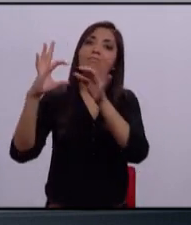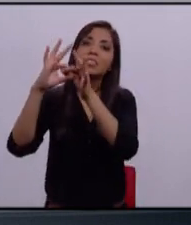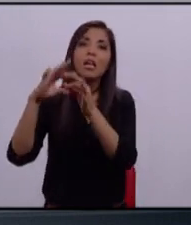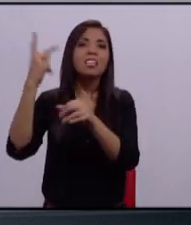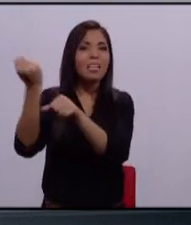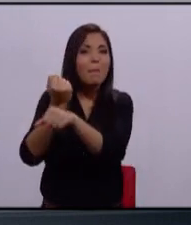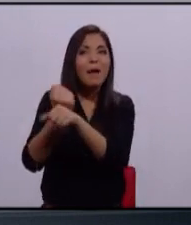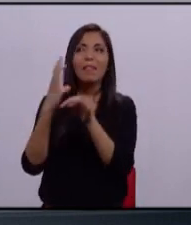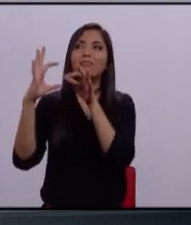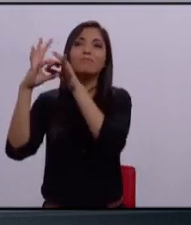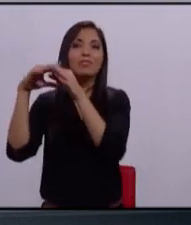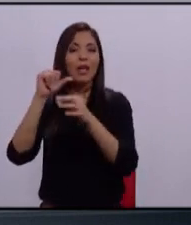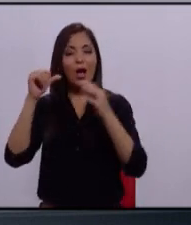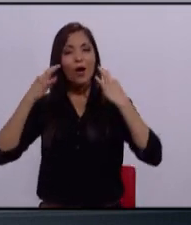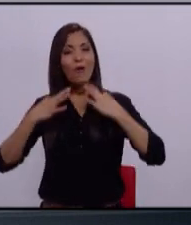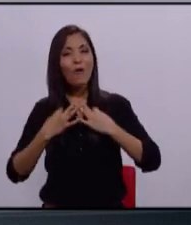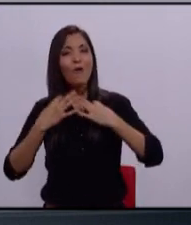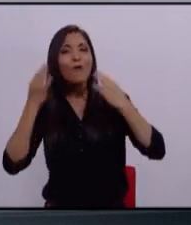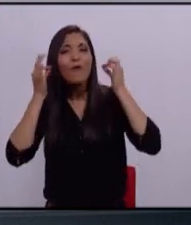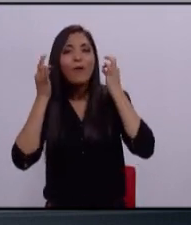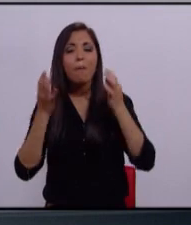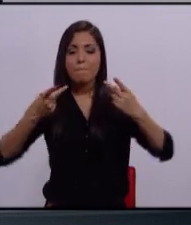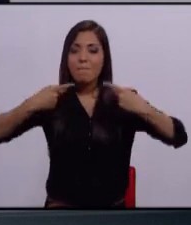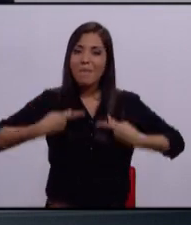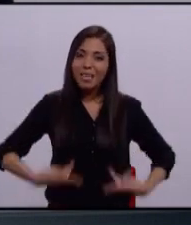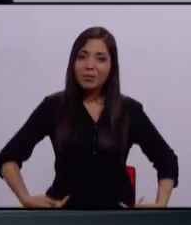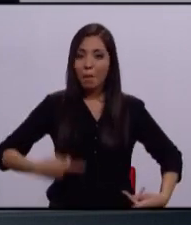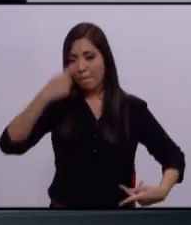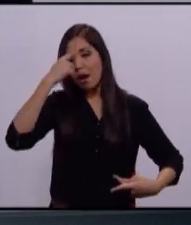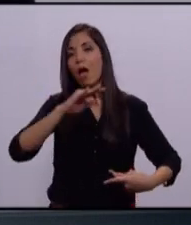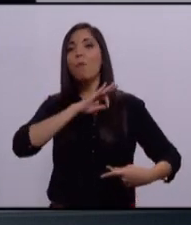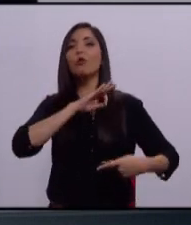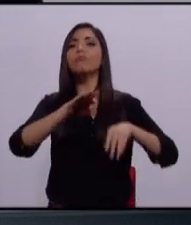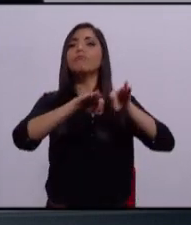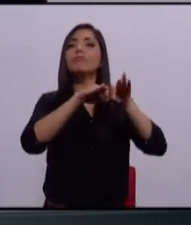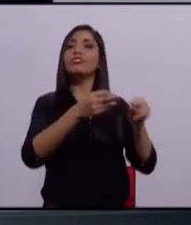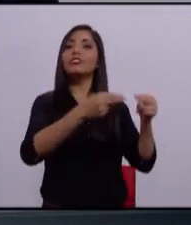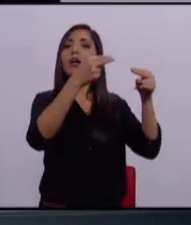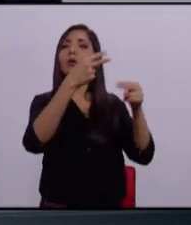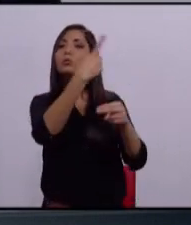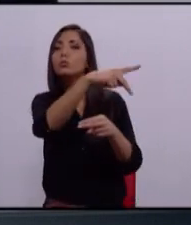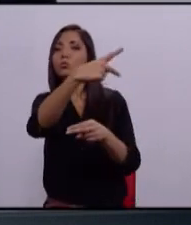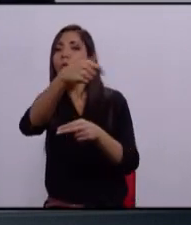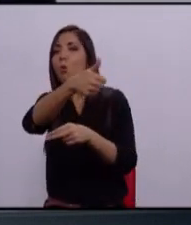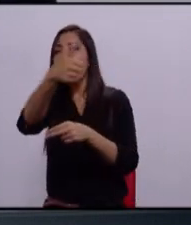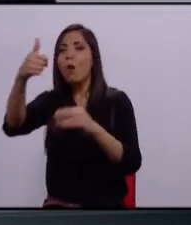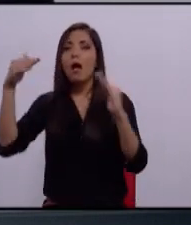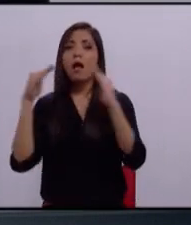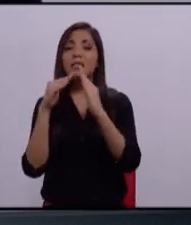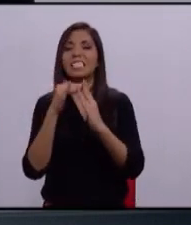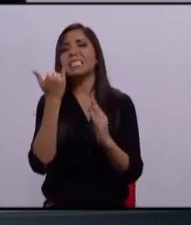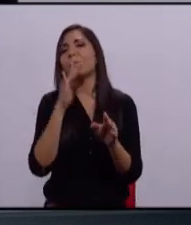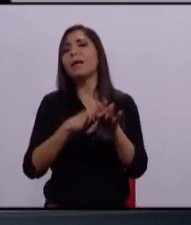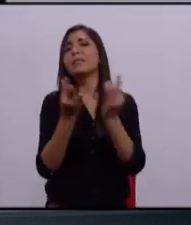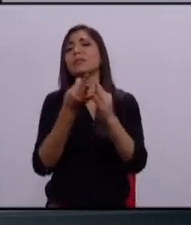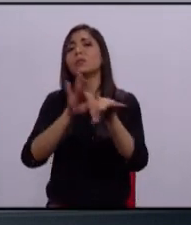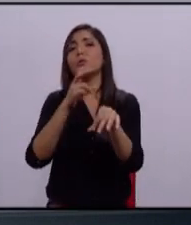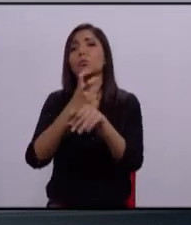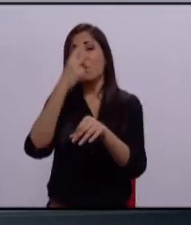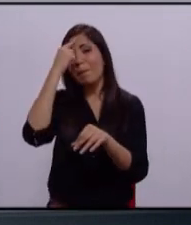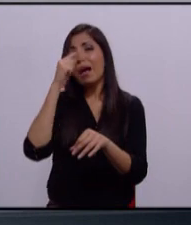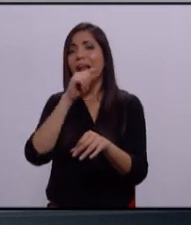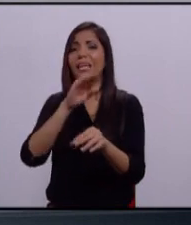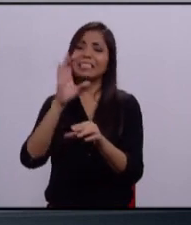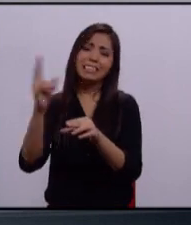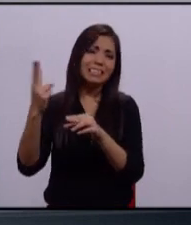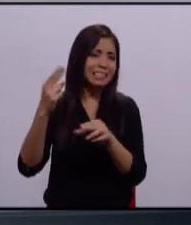calzado, de la joyería y del vestido, que generen empleos en sus casas. Y segundo, rescatar a nuestros jóvenes que se han ido a la